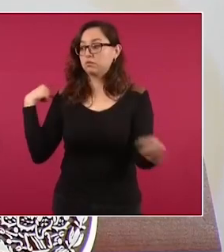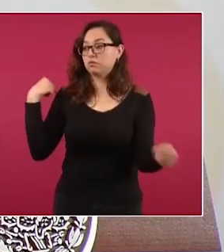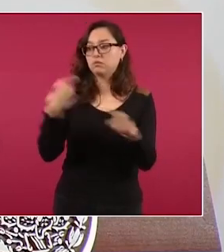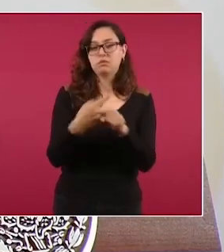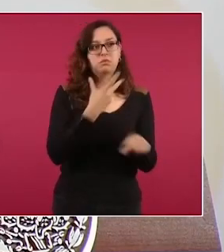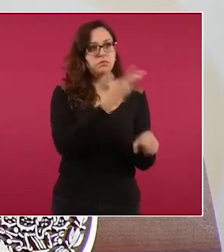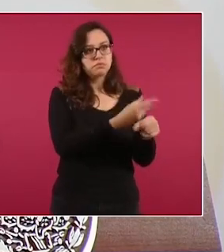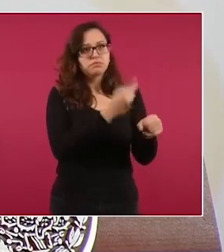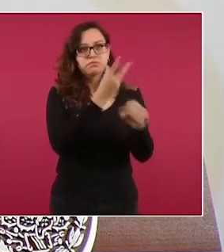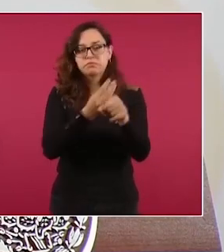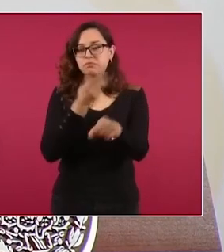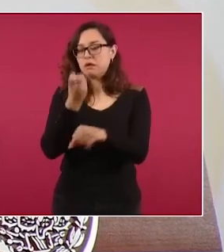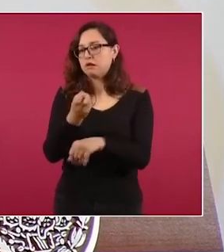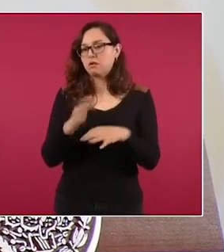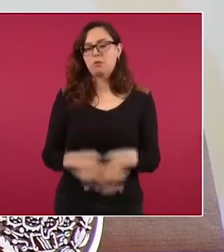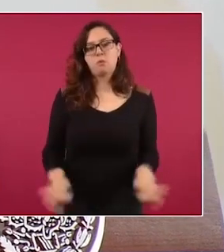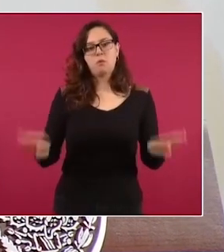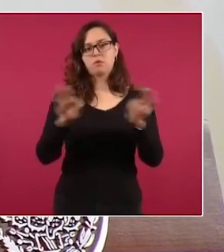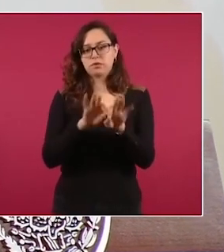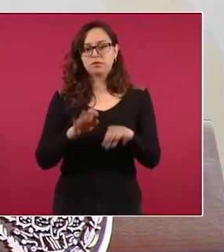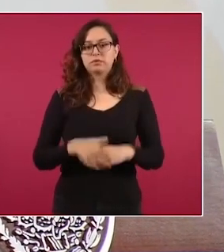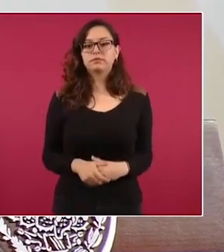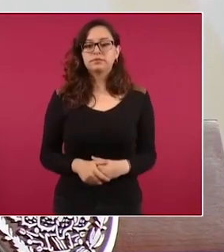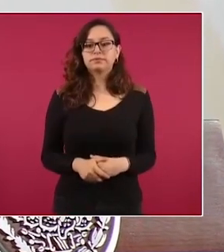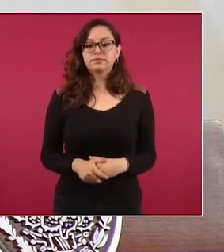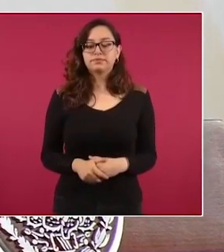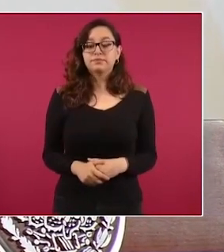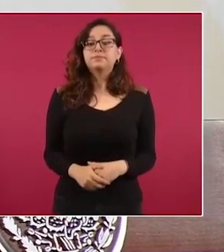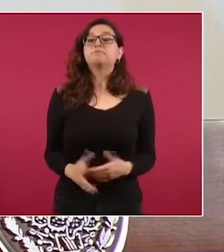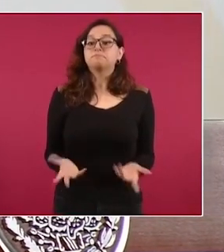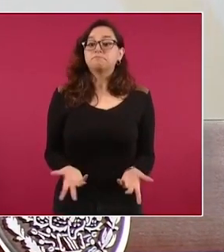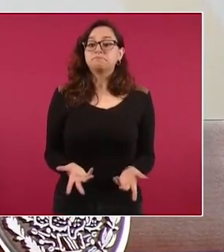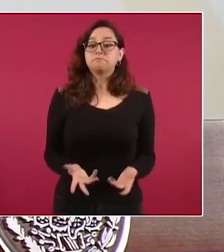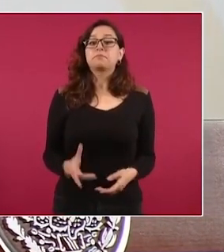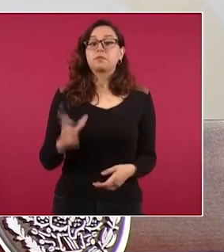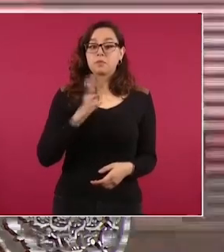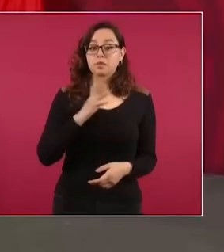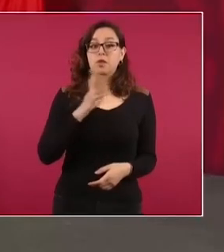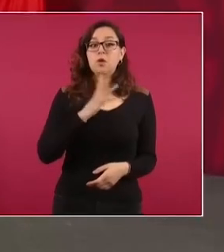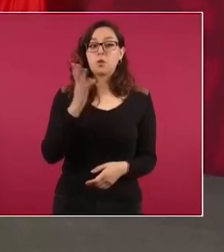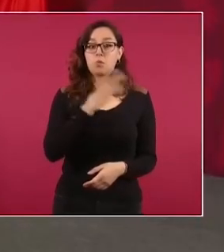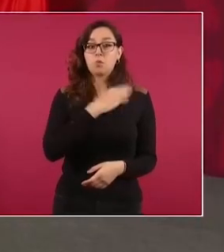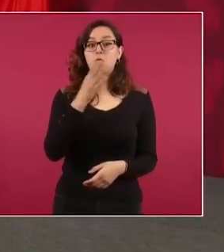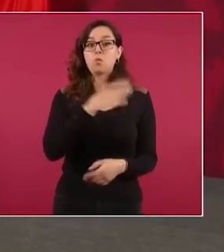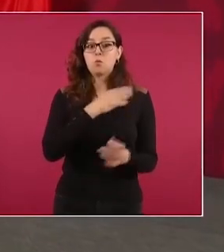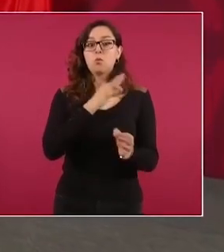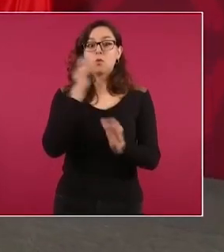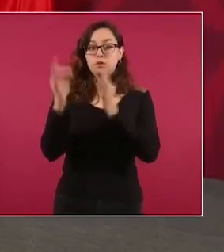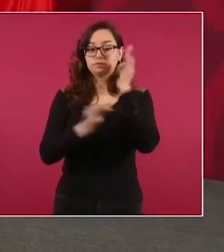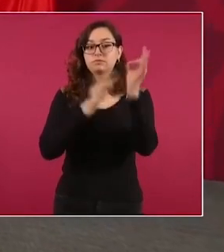una muy buena es que se detuvo la inflación